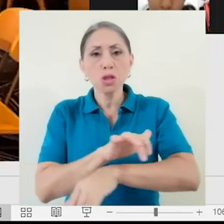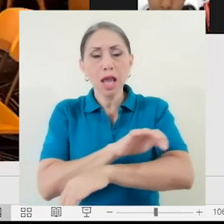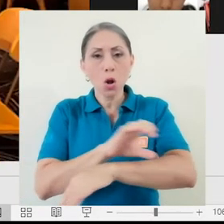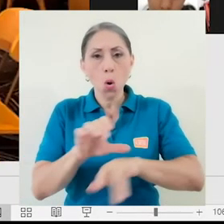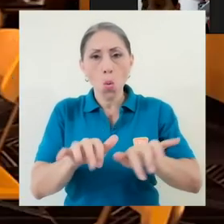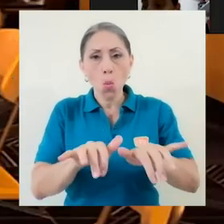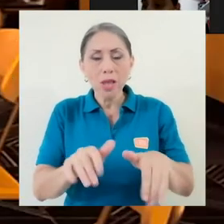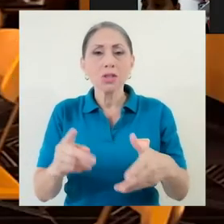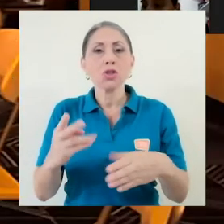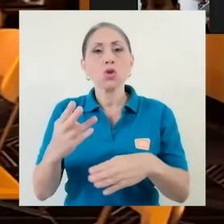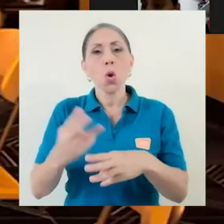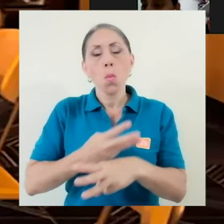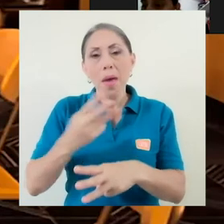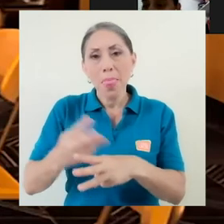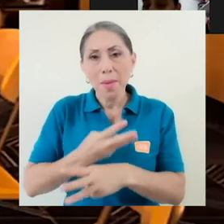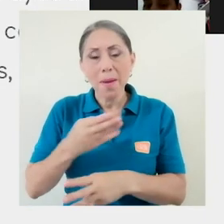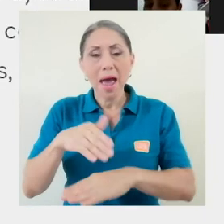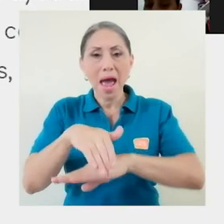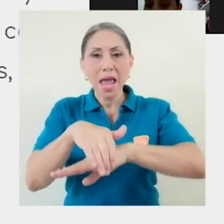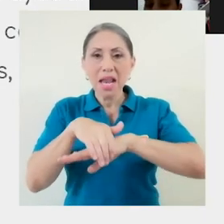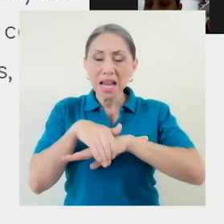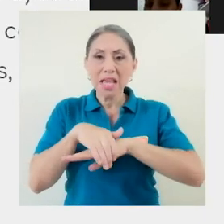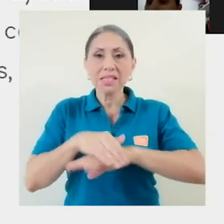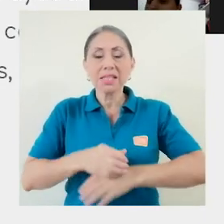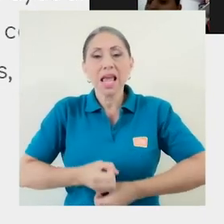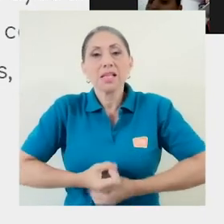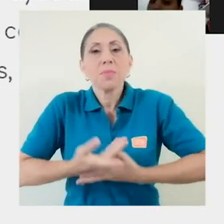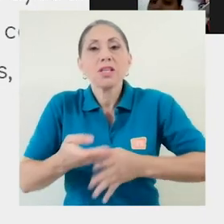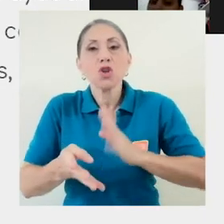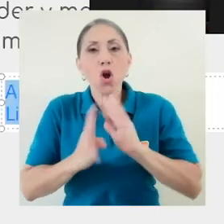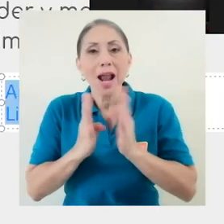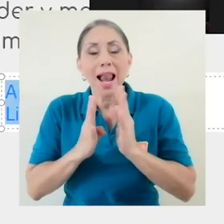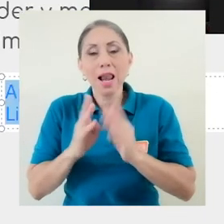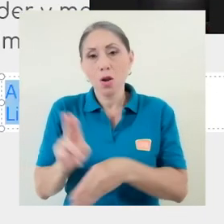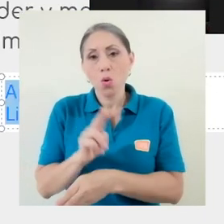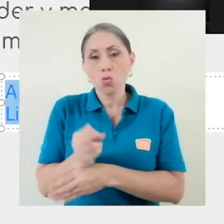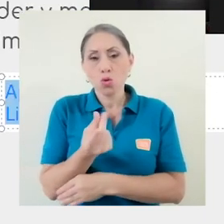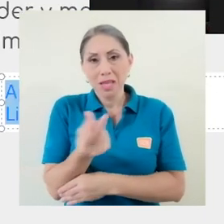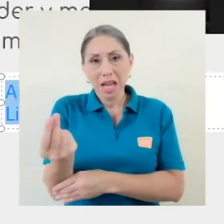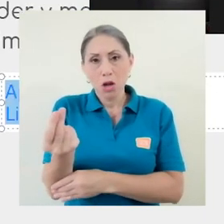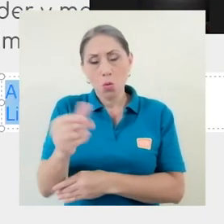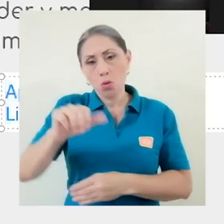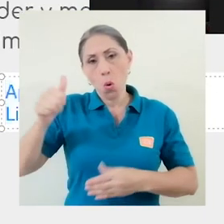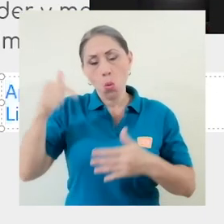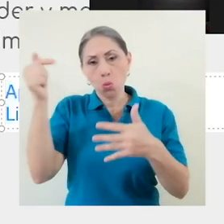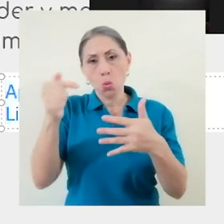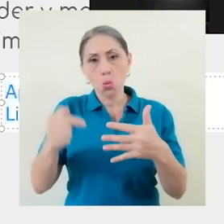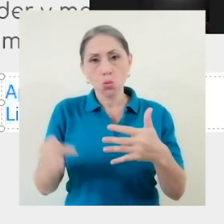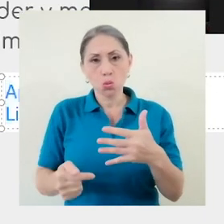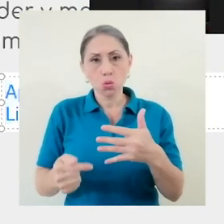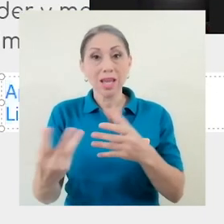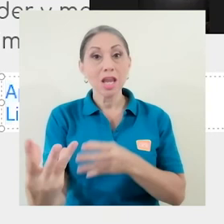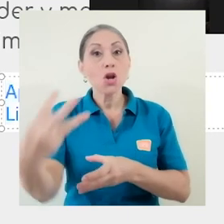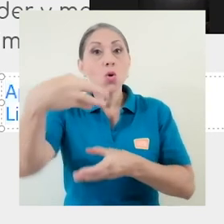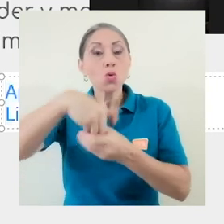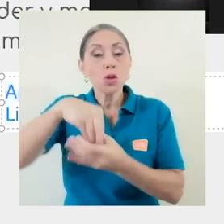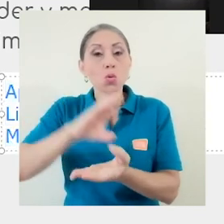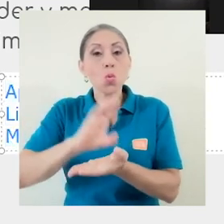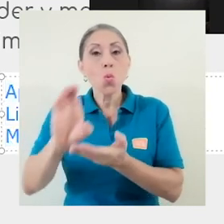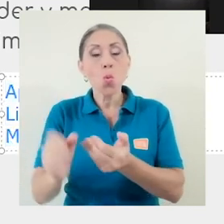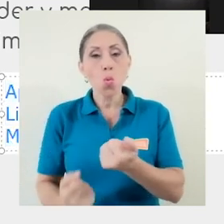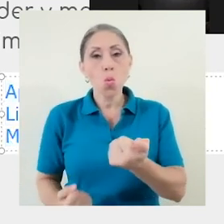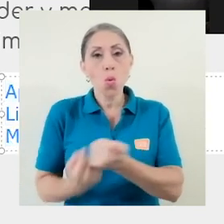computación, matemática, inglés, expresión oral, manejo del dinero y muchos otros, incluyendo